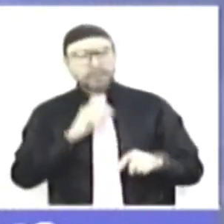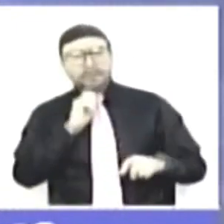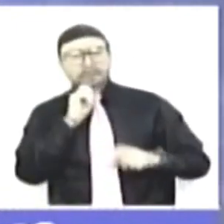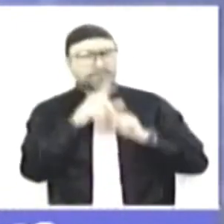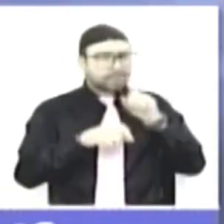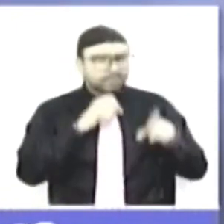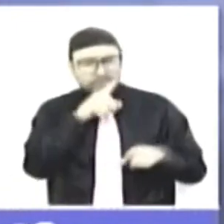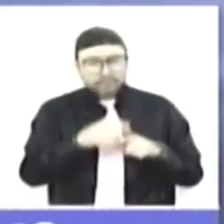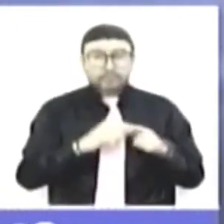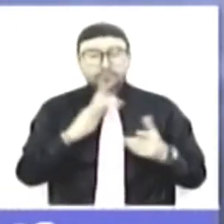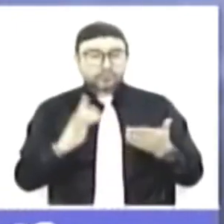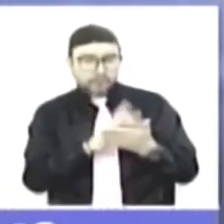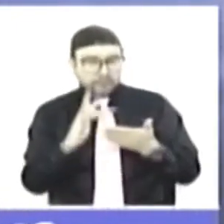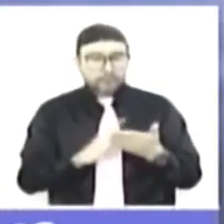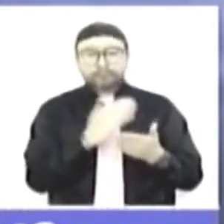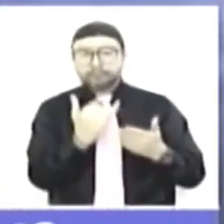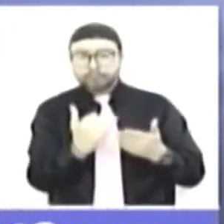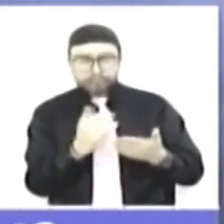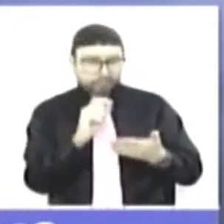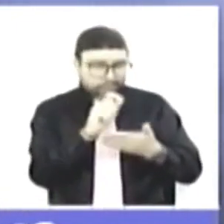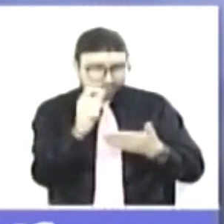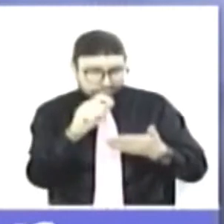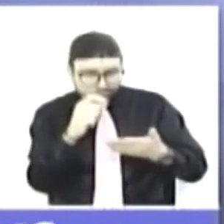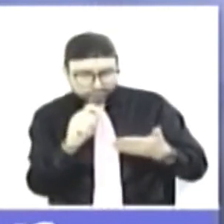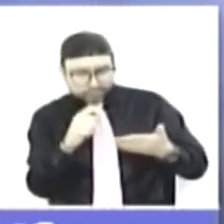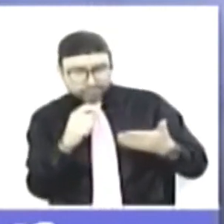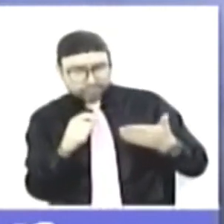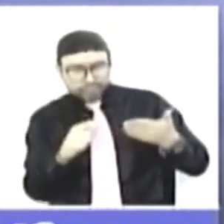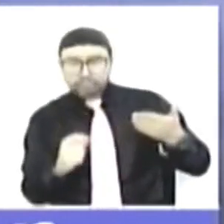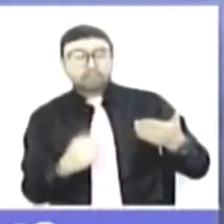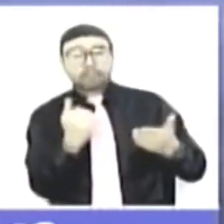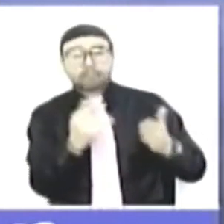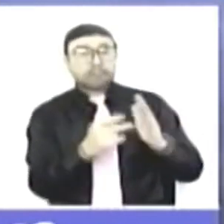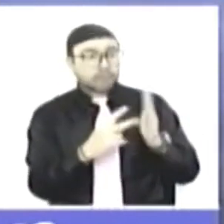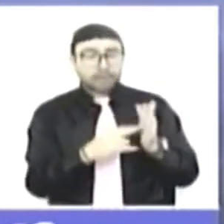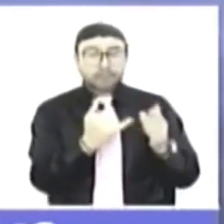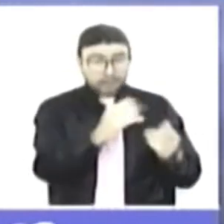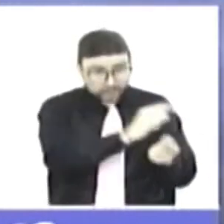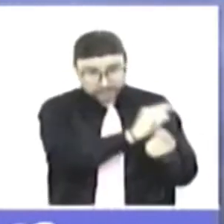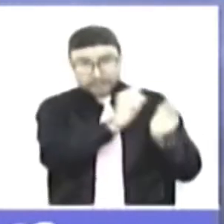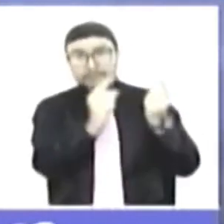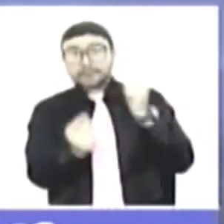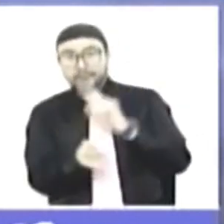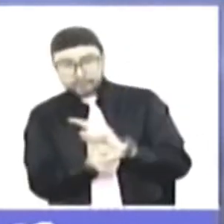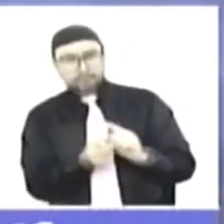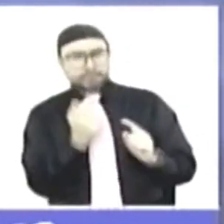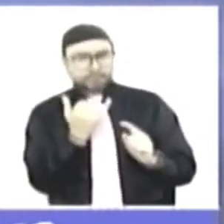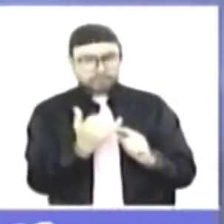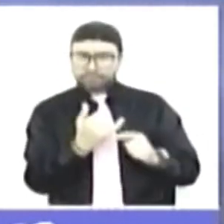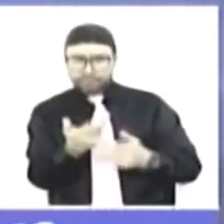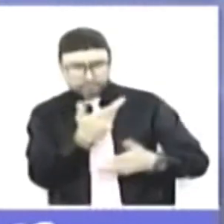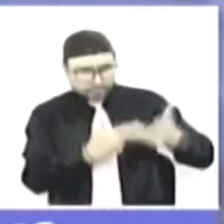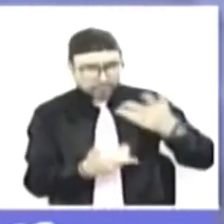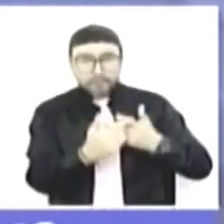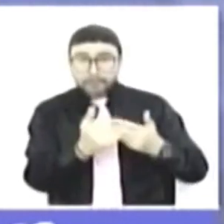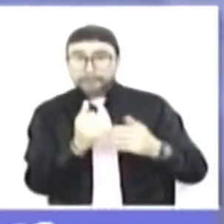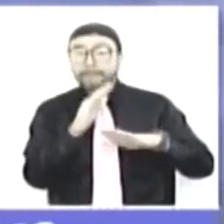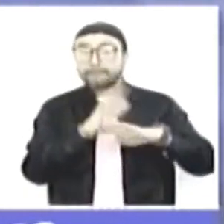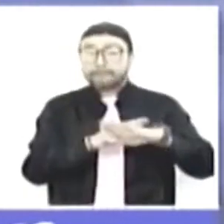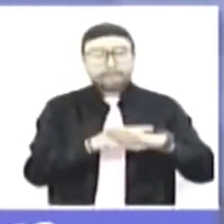ahora con dispositivos móviles. Entonces, básicamente, la encuesta se moderniza. Es una base dinámica que nos va a permitir